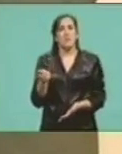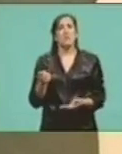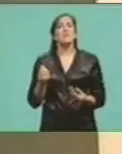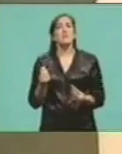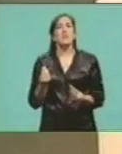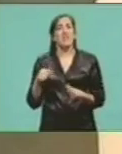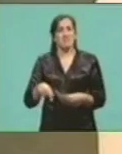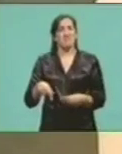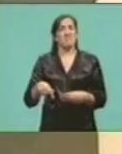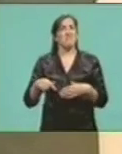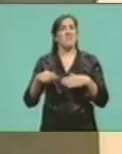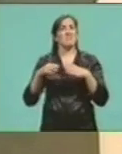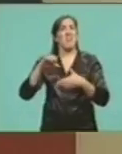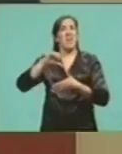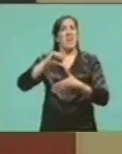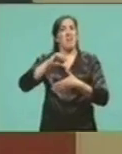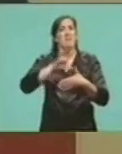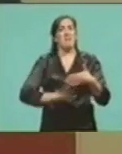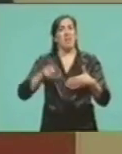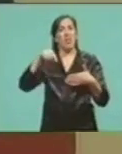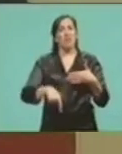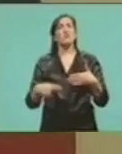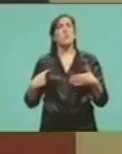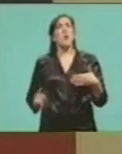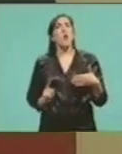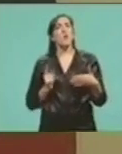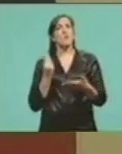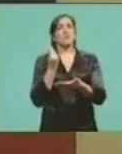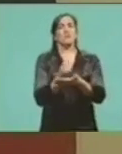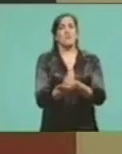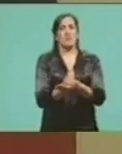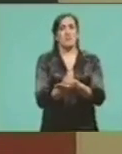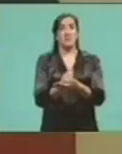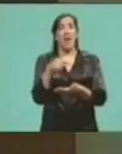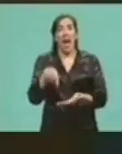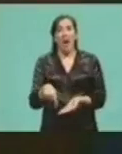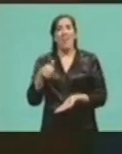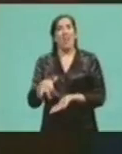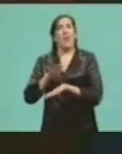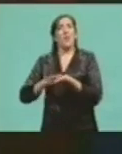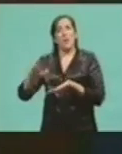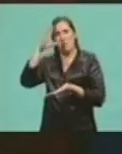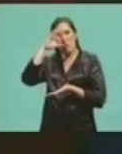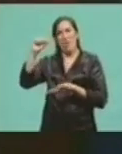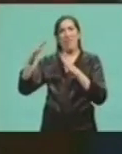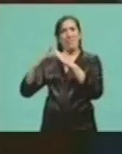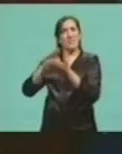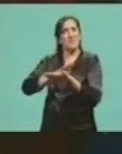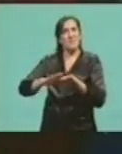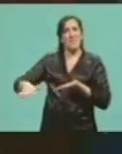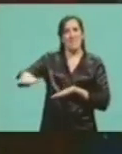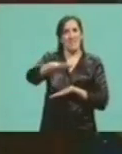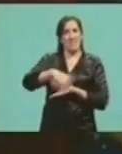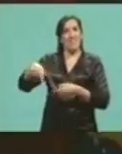nuestra casa, la América del Sur, que hoy tiene una habitación más, una habitación grande que es esta